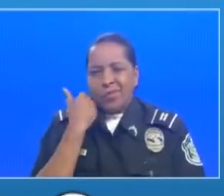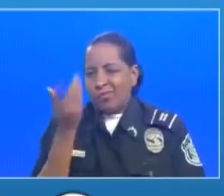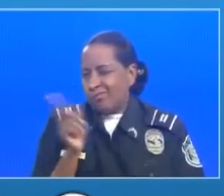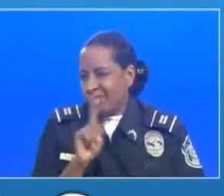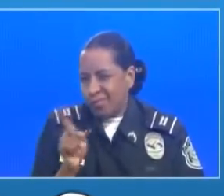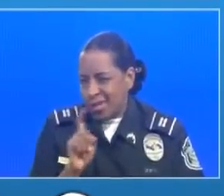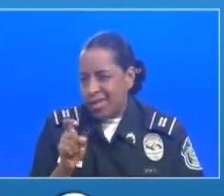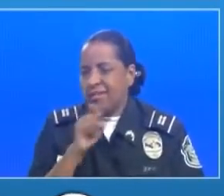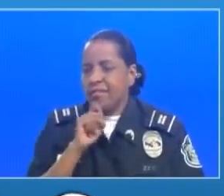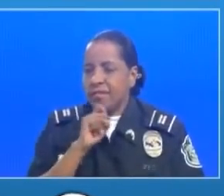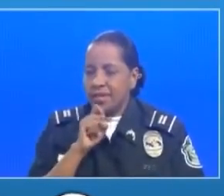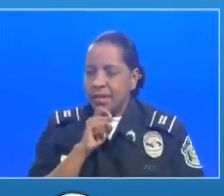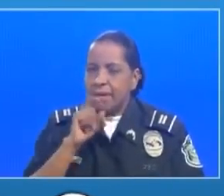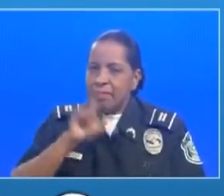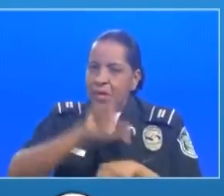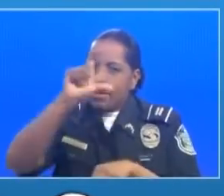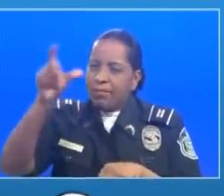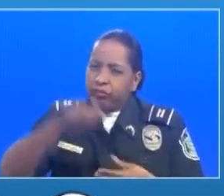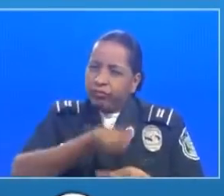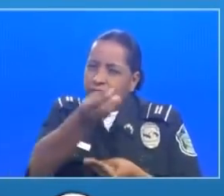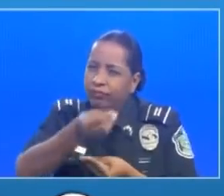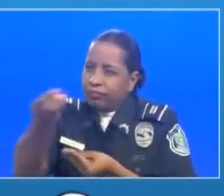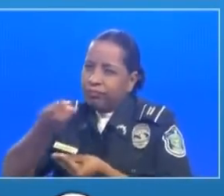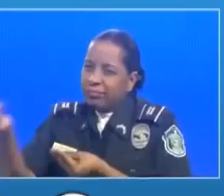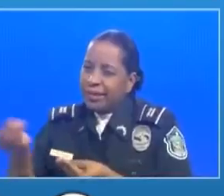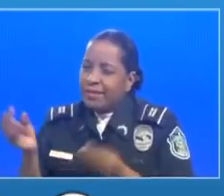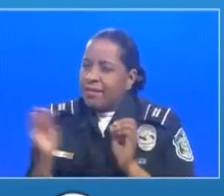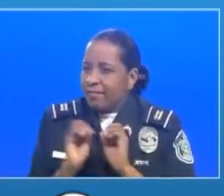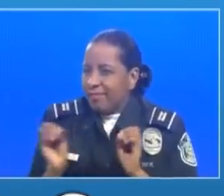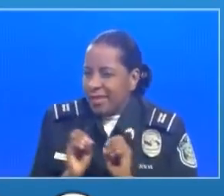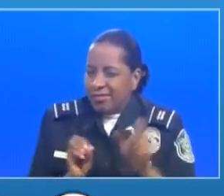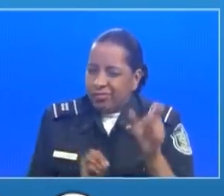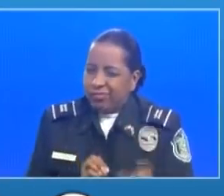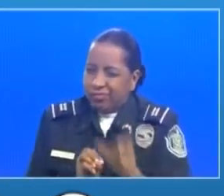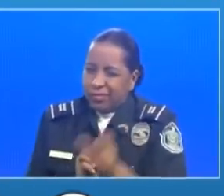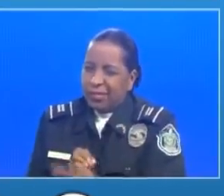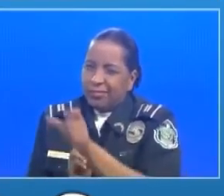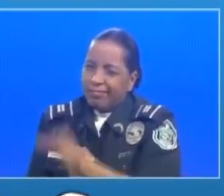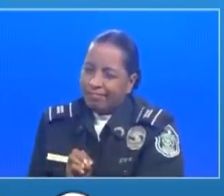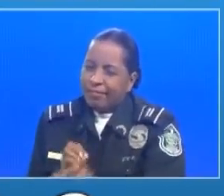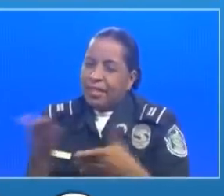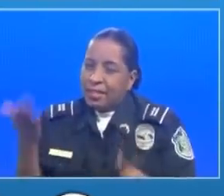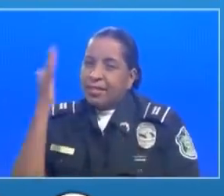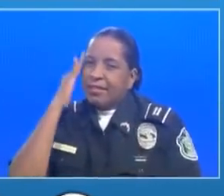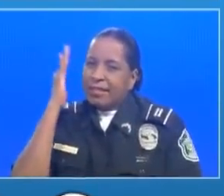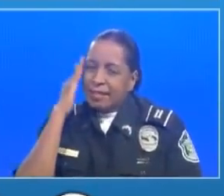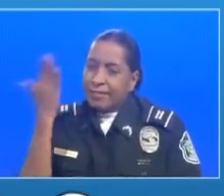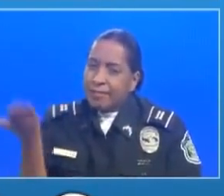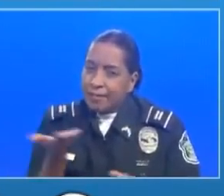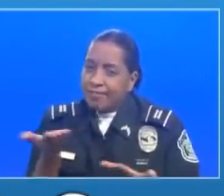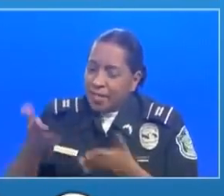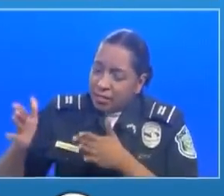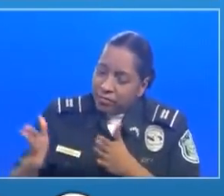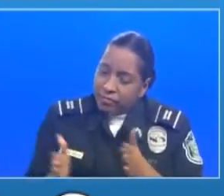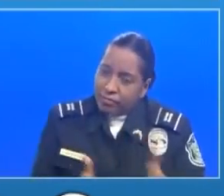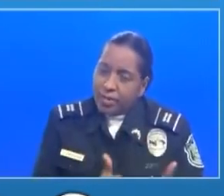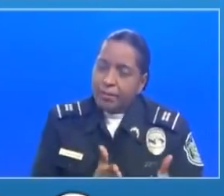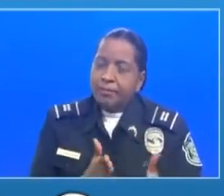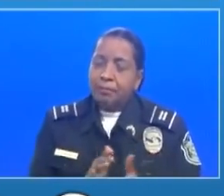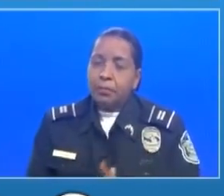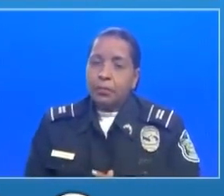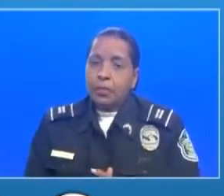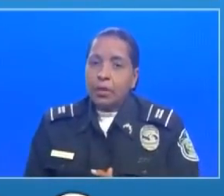usted sabe es algo inédito que nadie se está 100% preparado para afrontarlo sin embargo